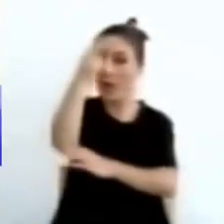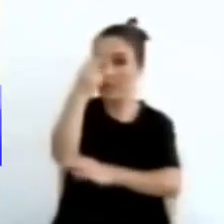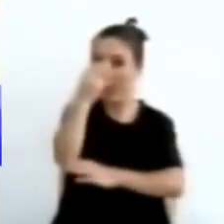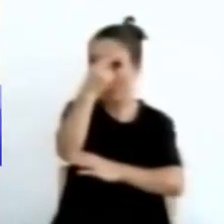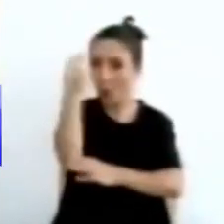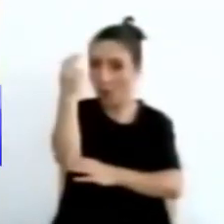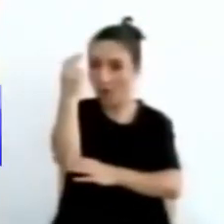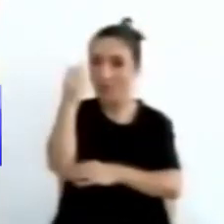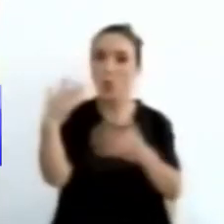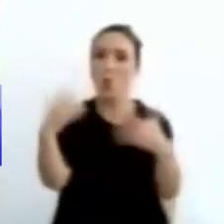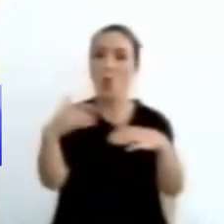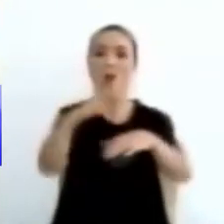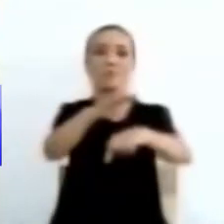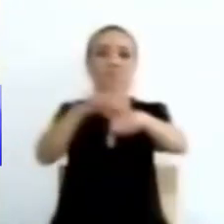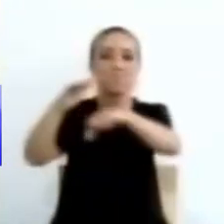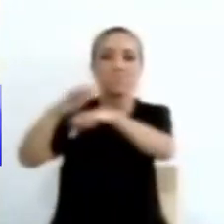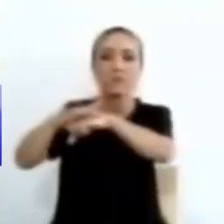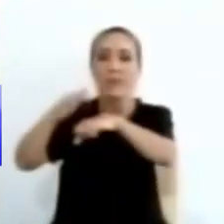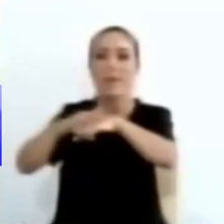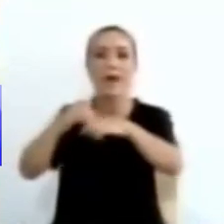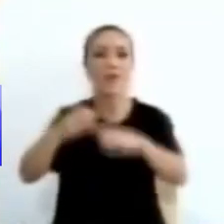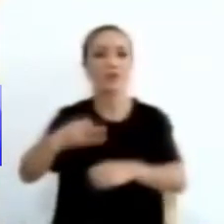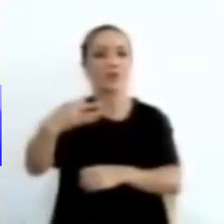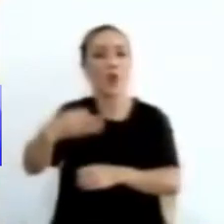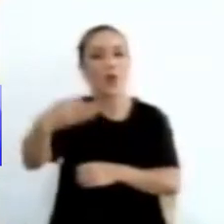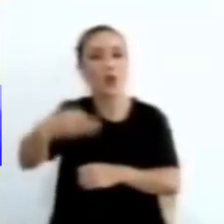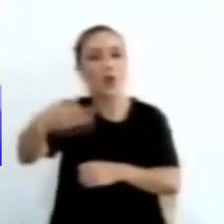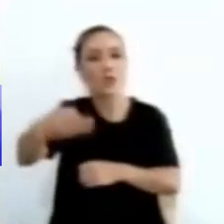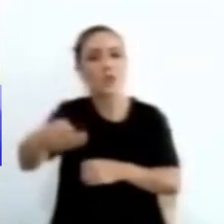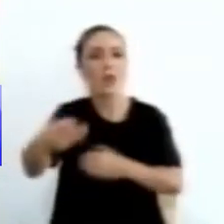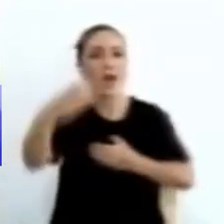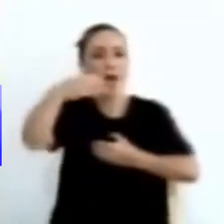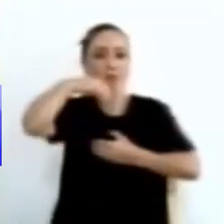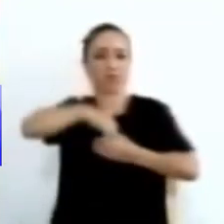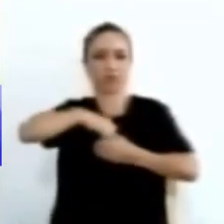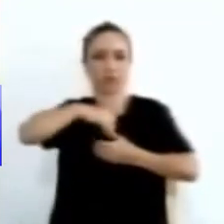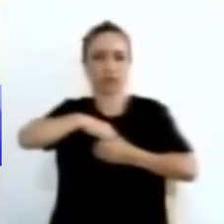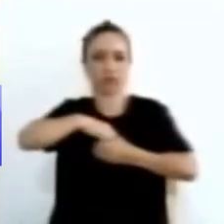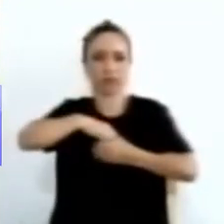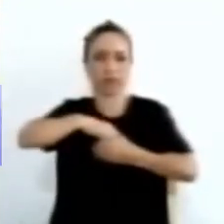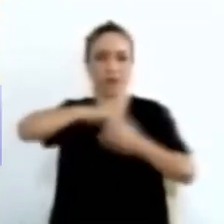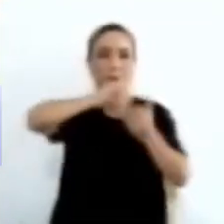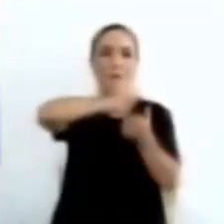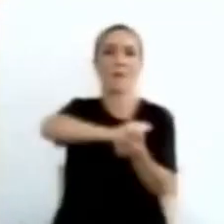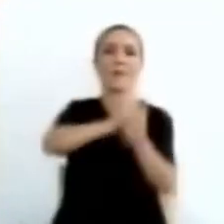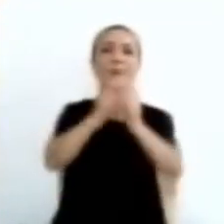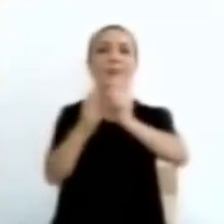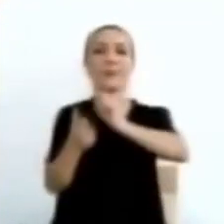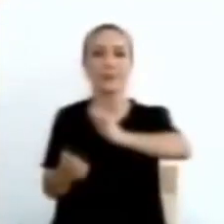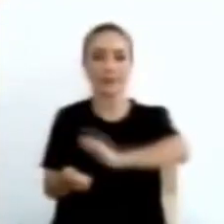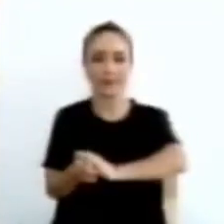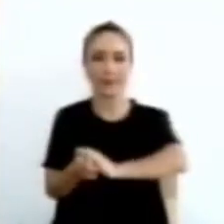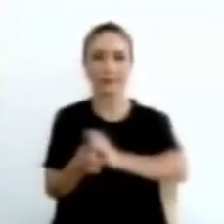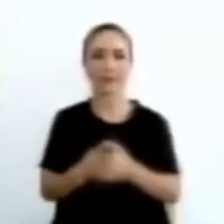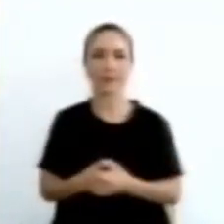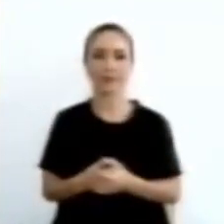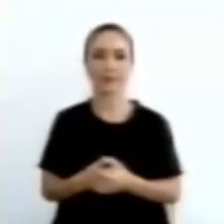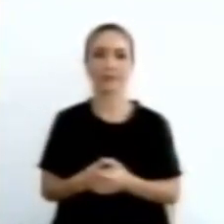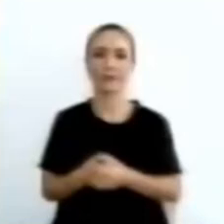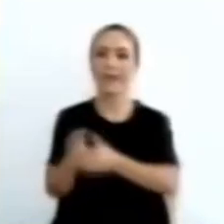llamados a vivir todos los días para la transformación y